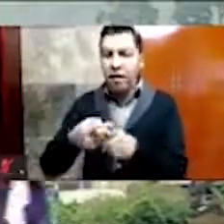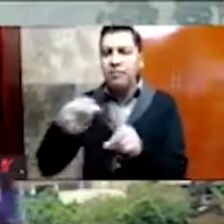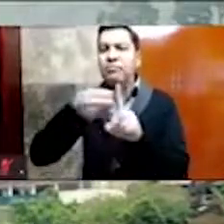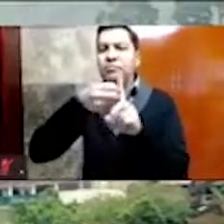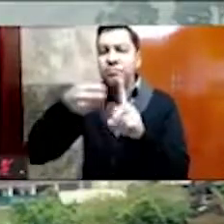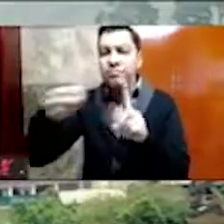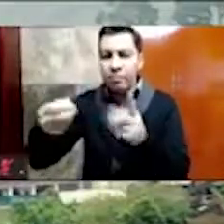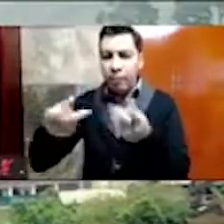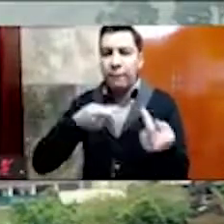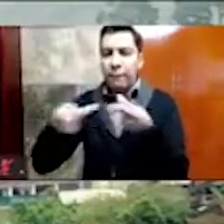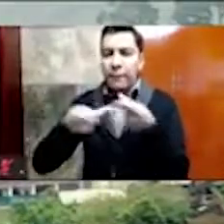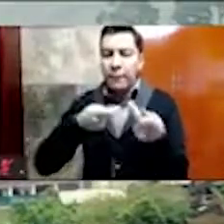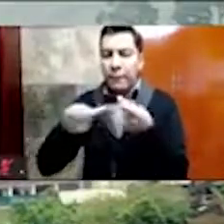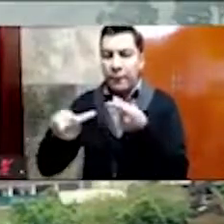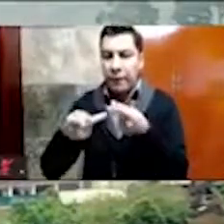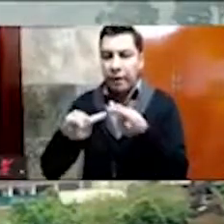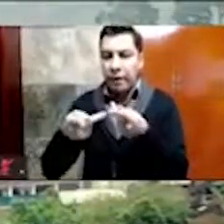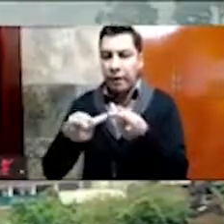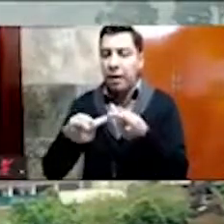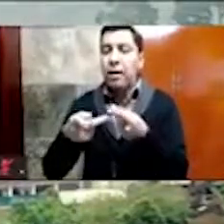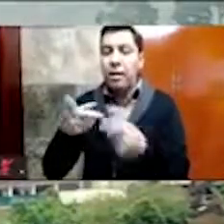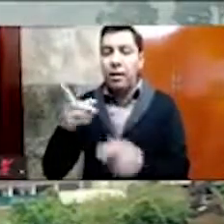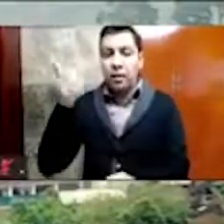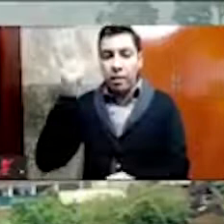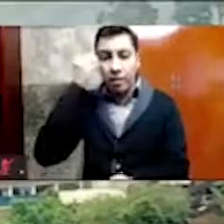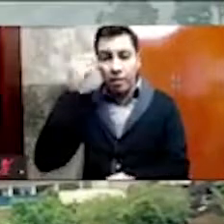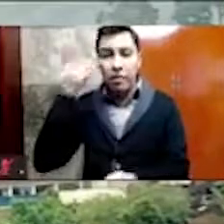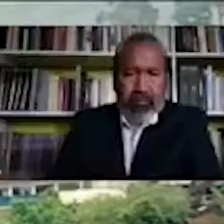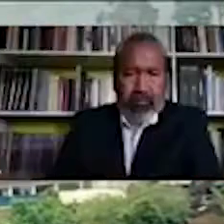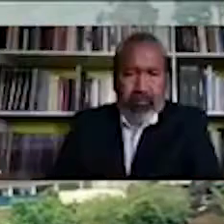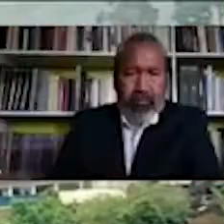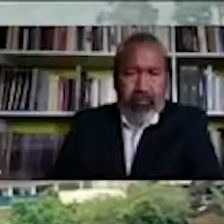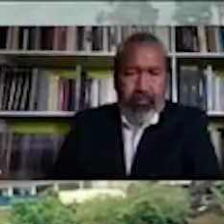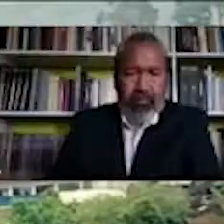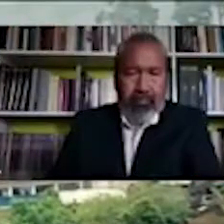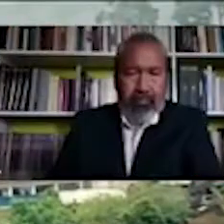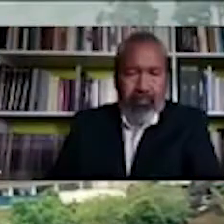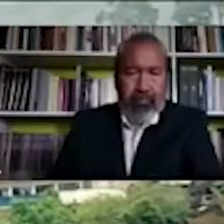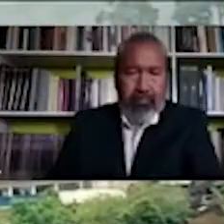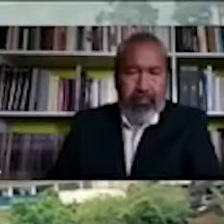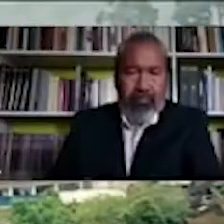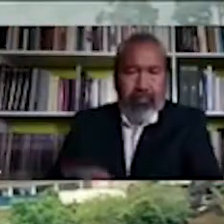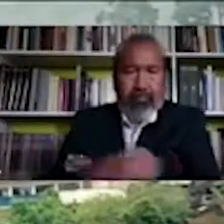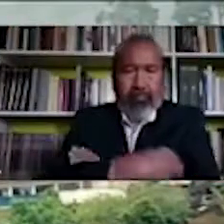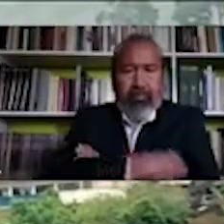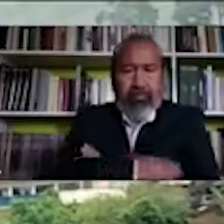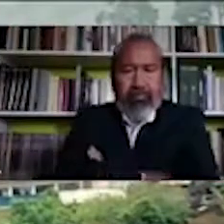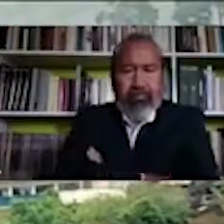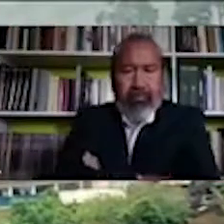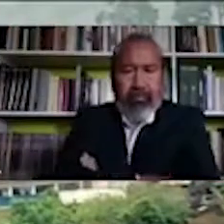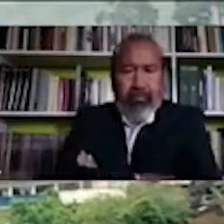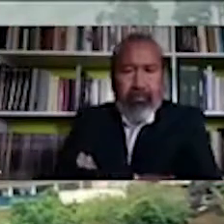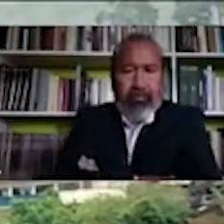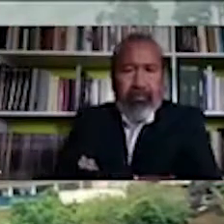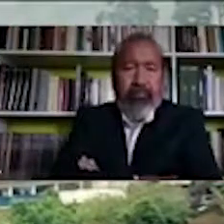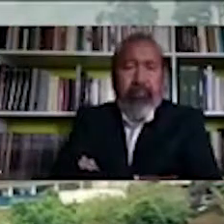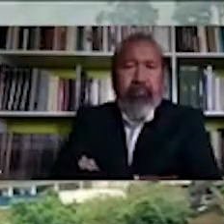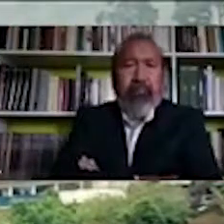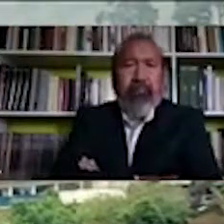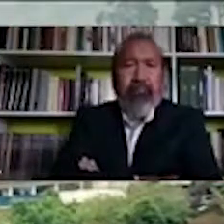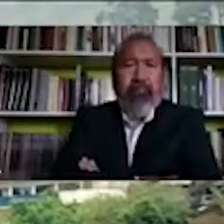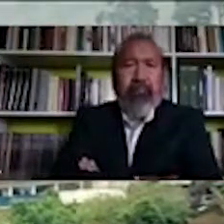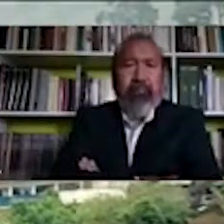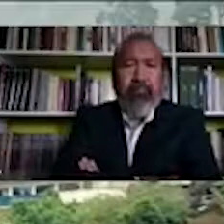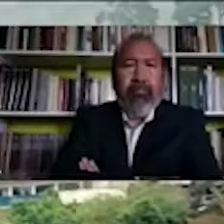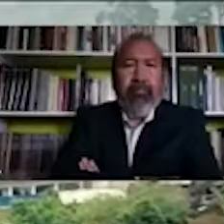director de nuestra universidad, para mirar nuestro pasado desde el crisol de la diversidad de disciplinas universitarias que